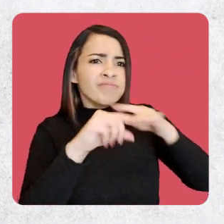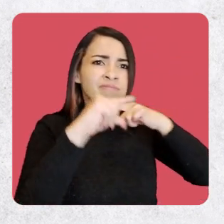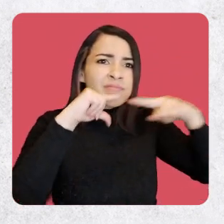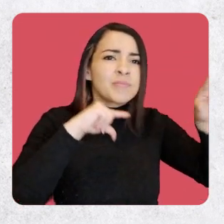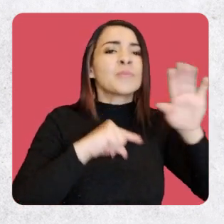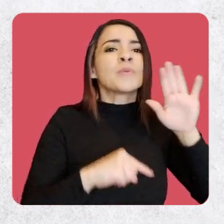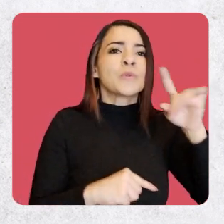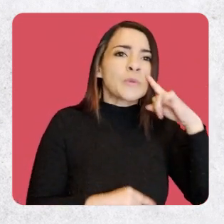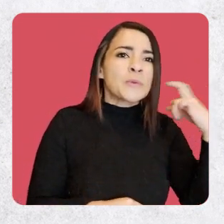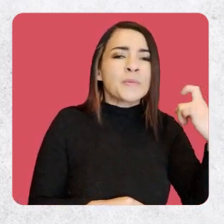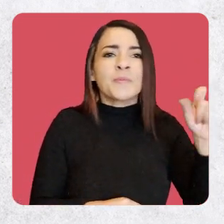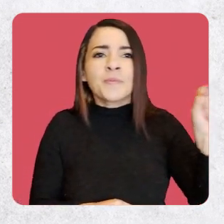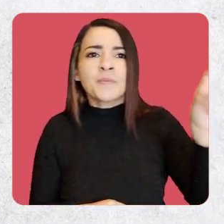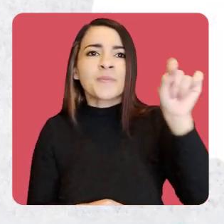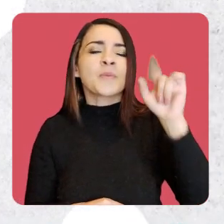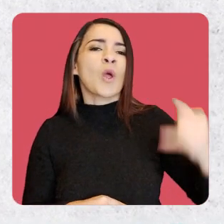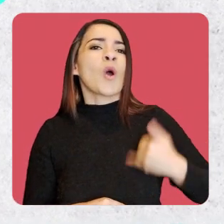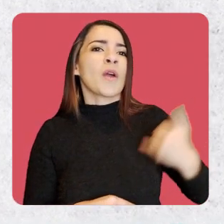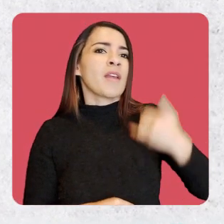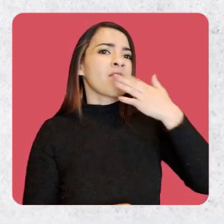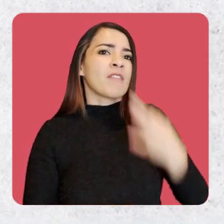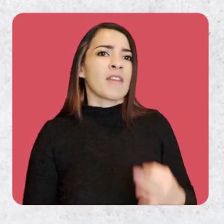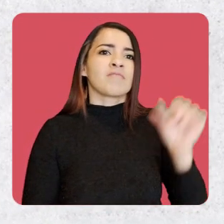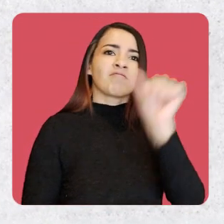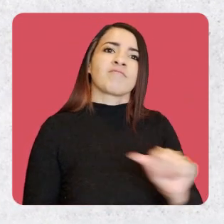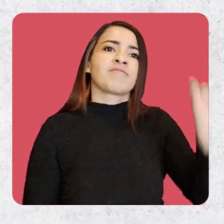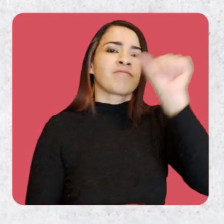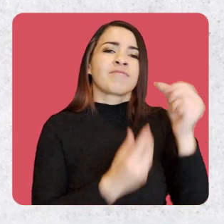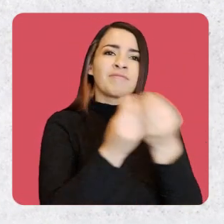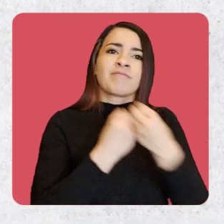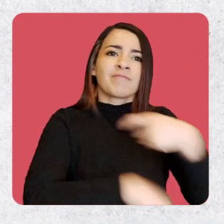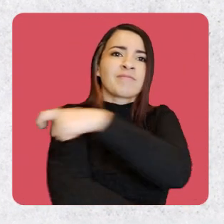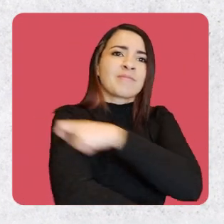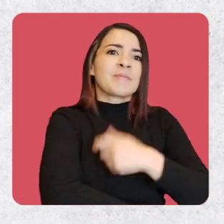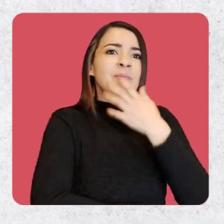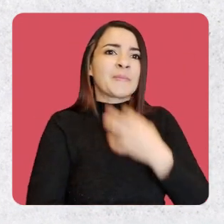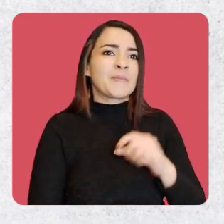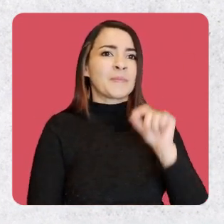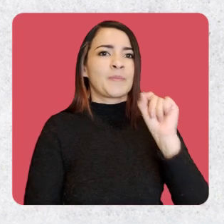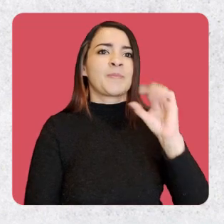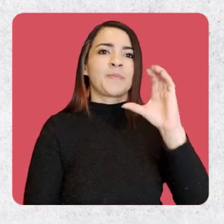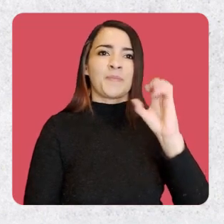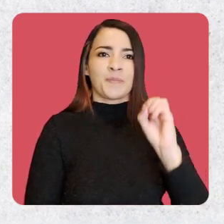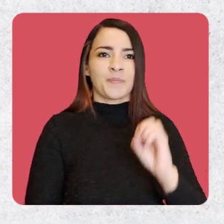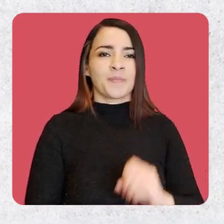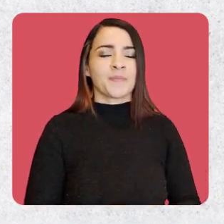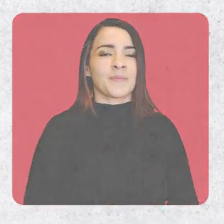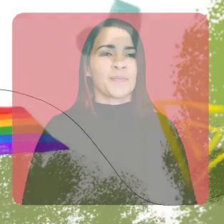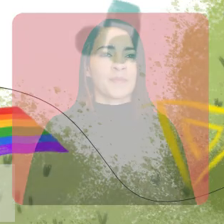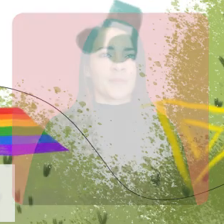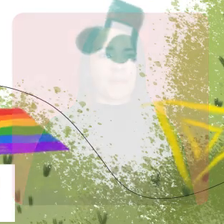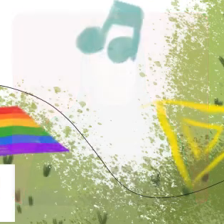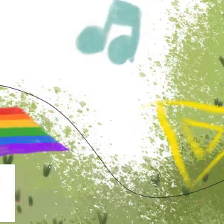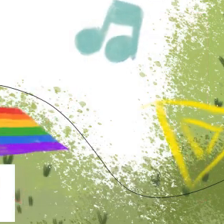escribe un correo a consultajovenesporlaverdad.comisiondelaverdad.co